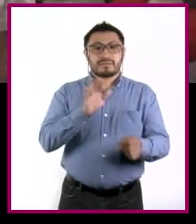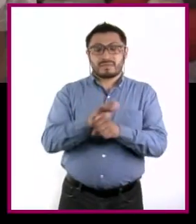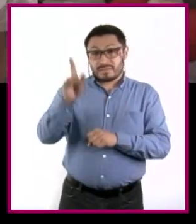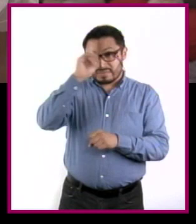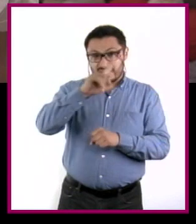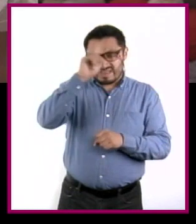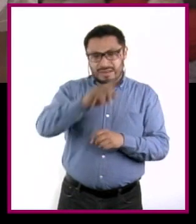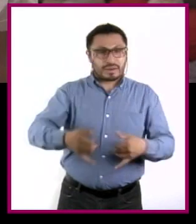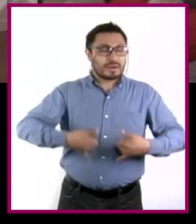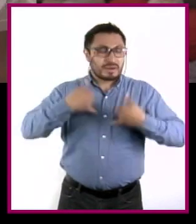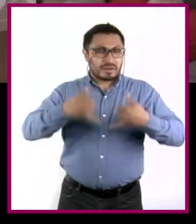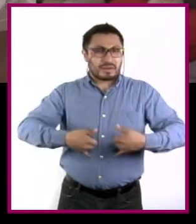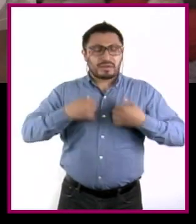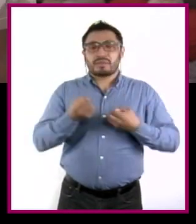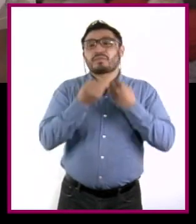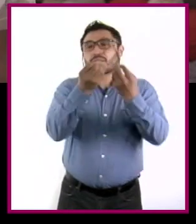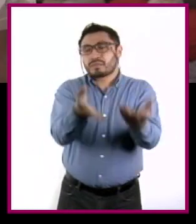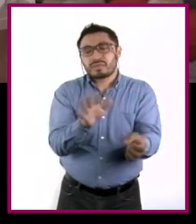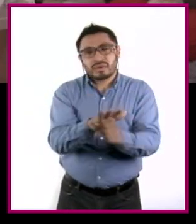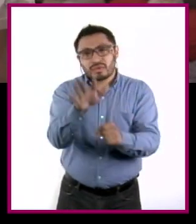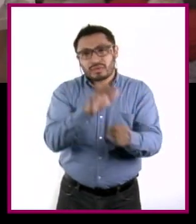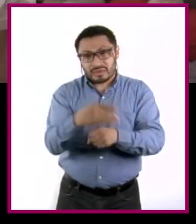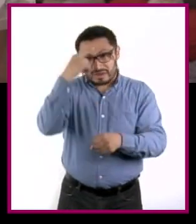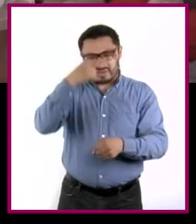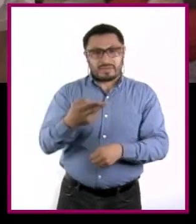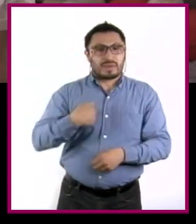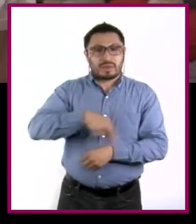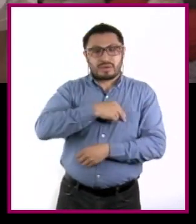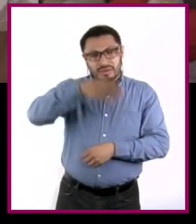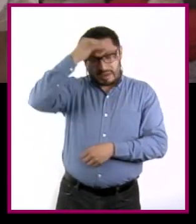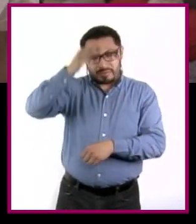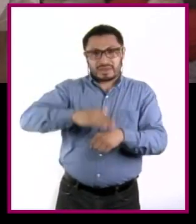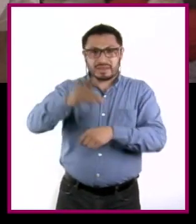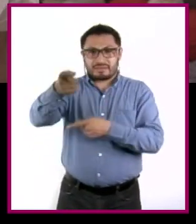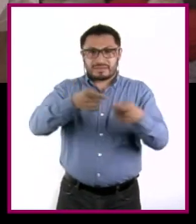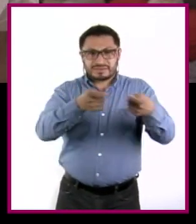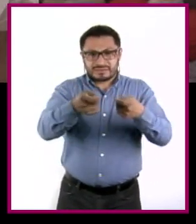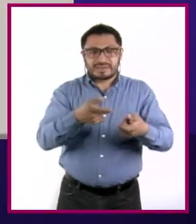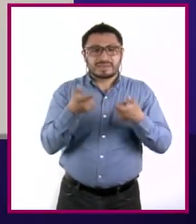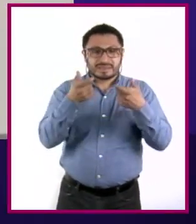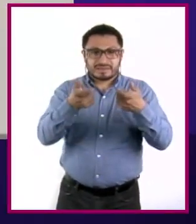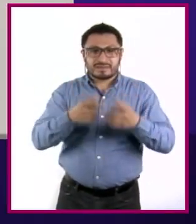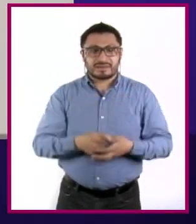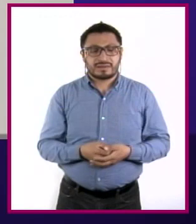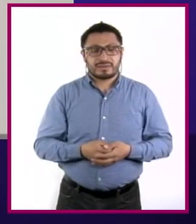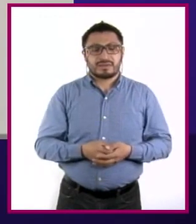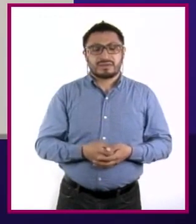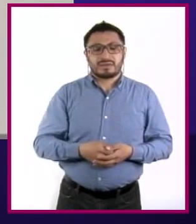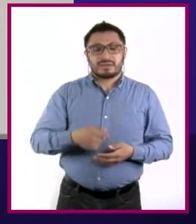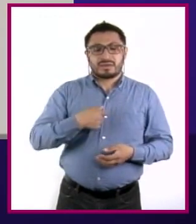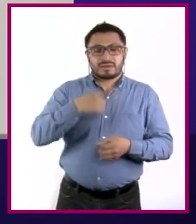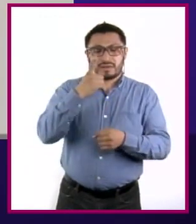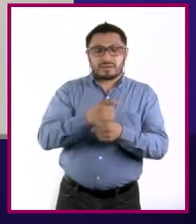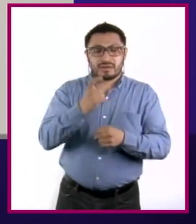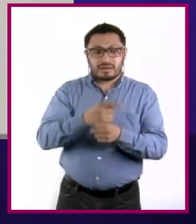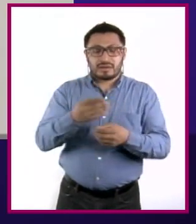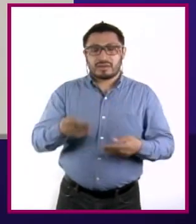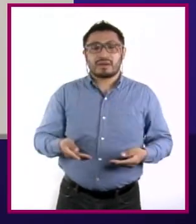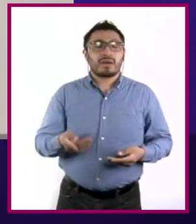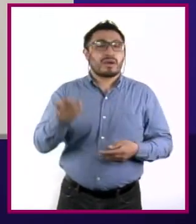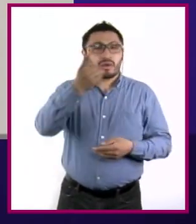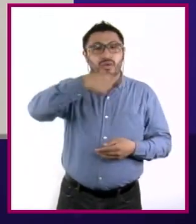y los jóvenes para mejorar nuestras finanzas y aprovechar mejor nuestros recursos? Yo lo primero que les recomiendo es que se